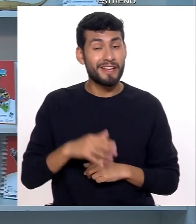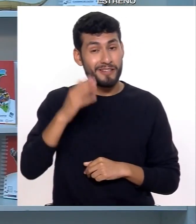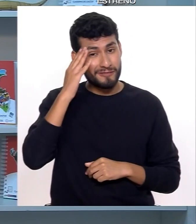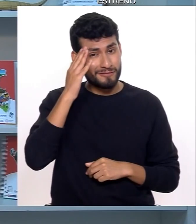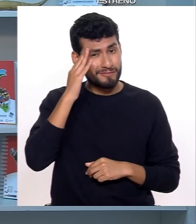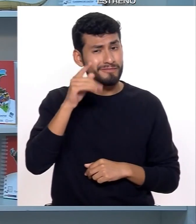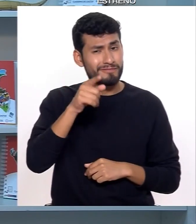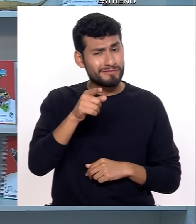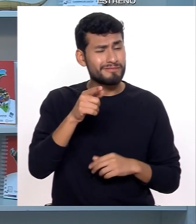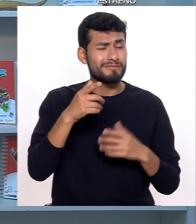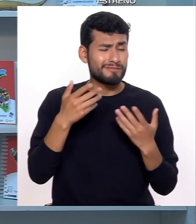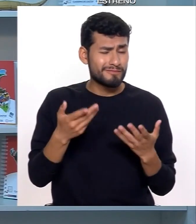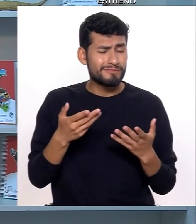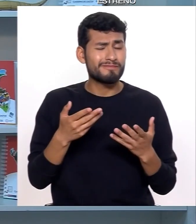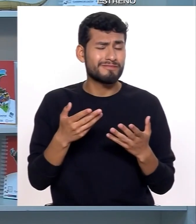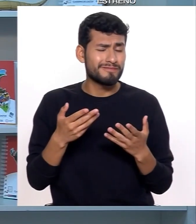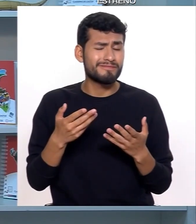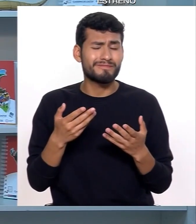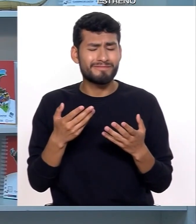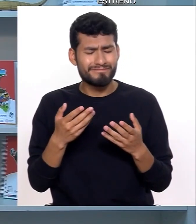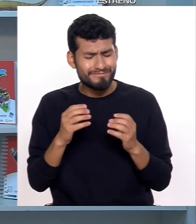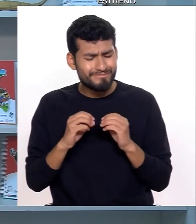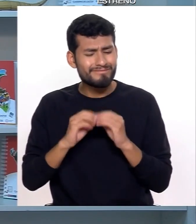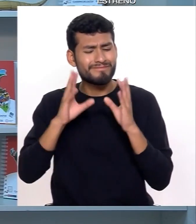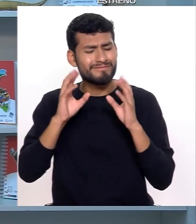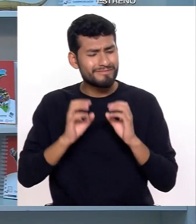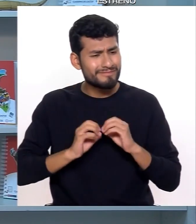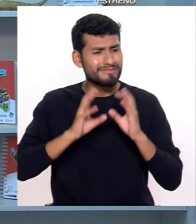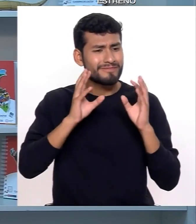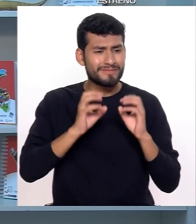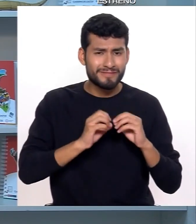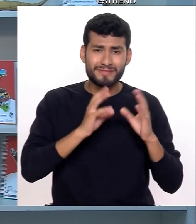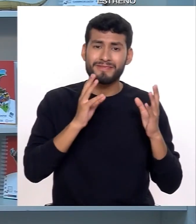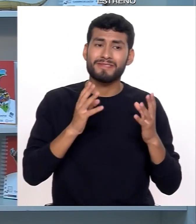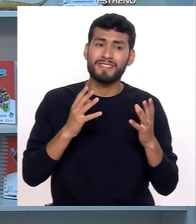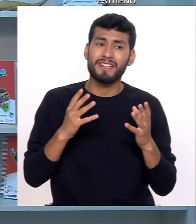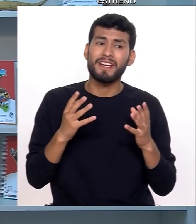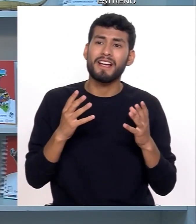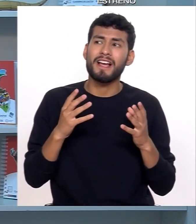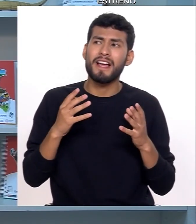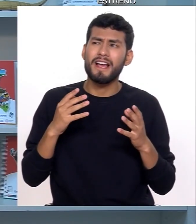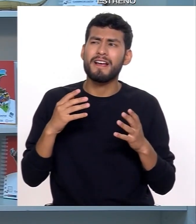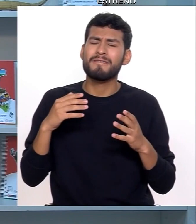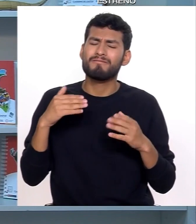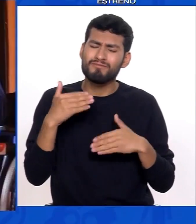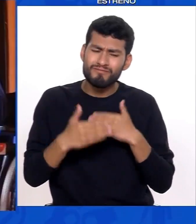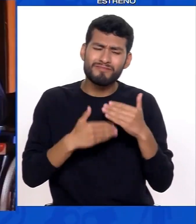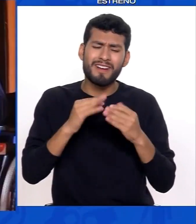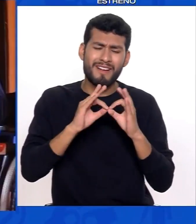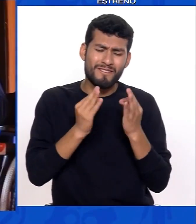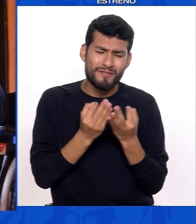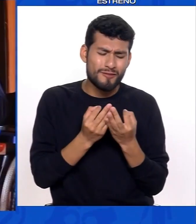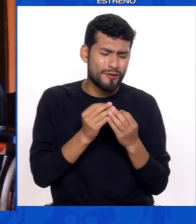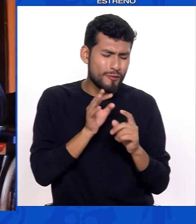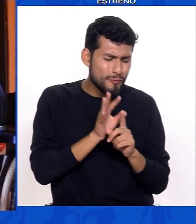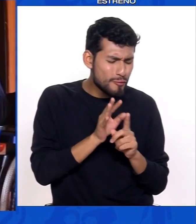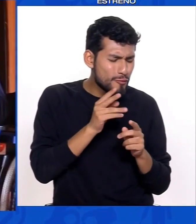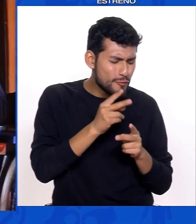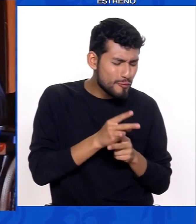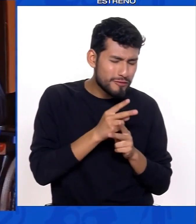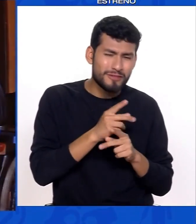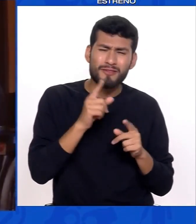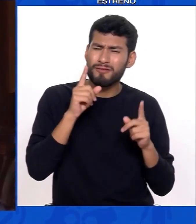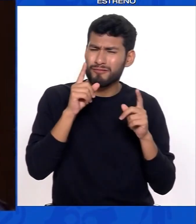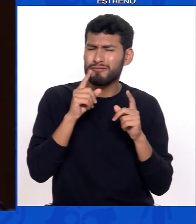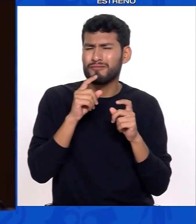que el día a día de ustedes y de sus familiares es complicado